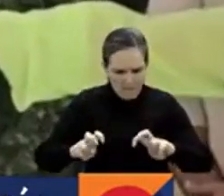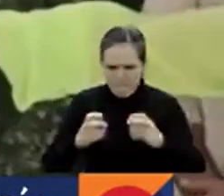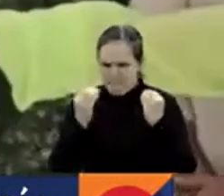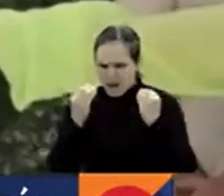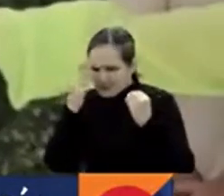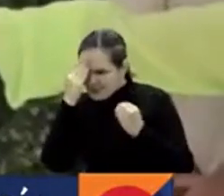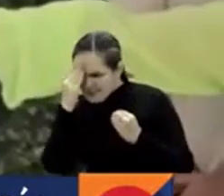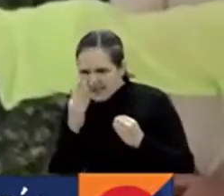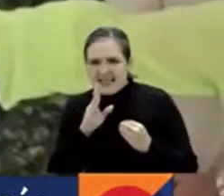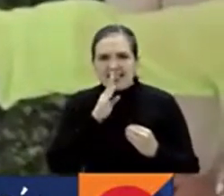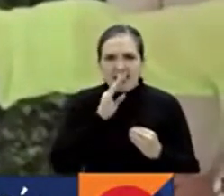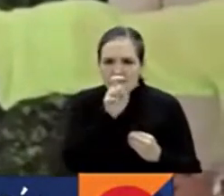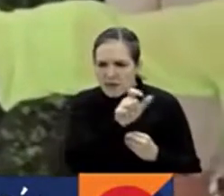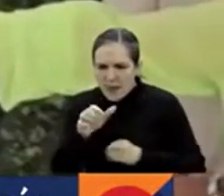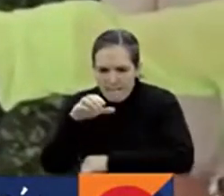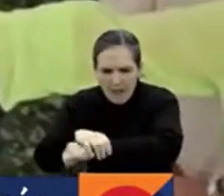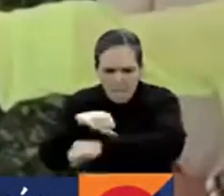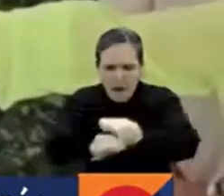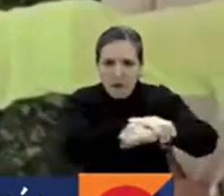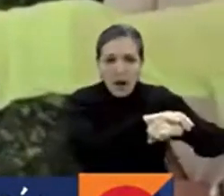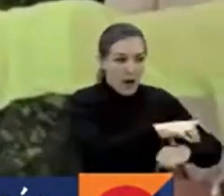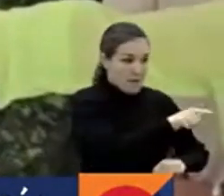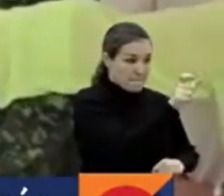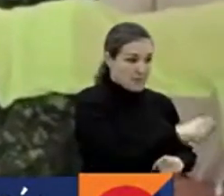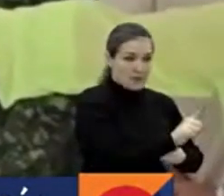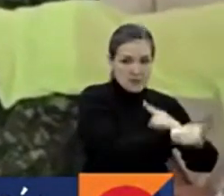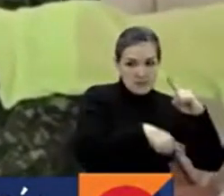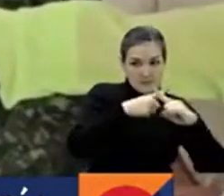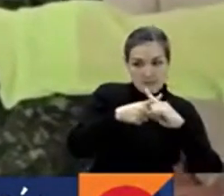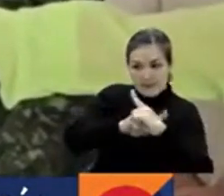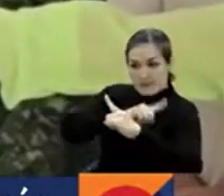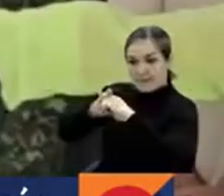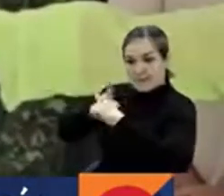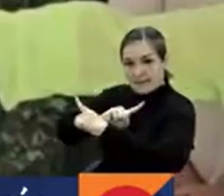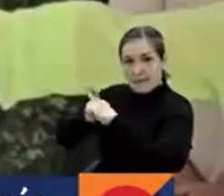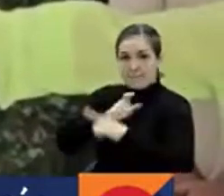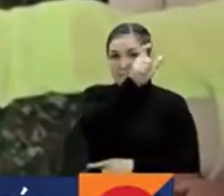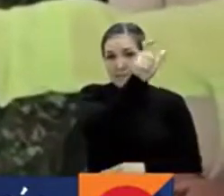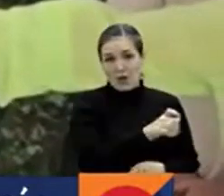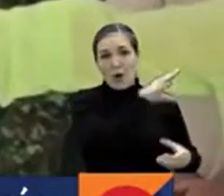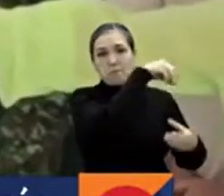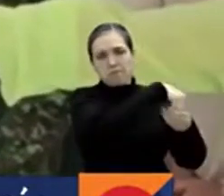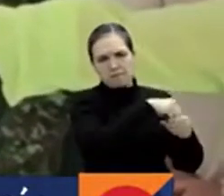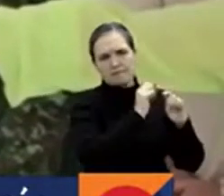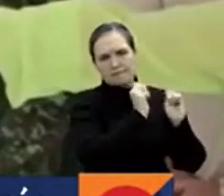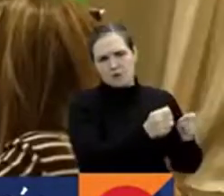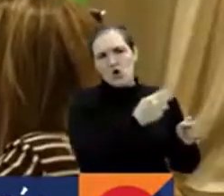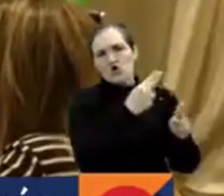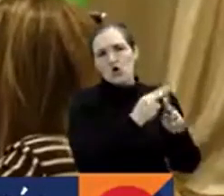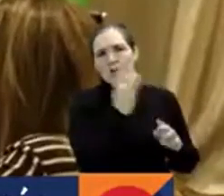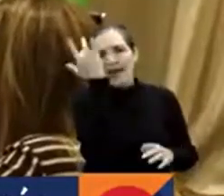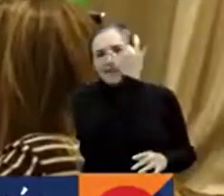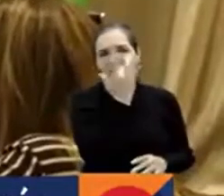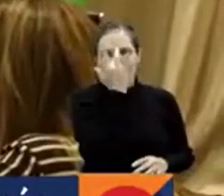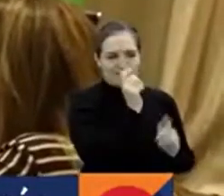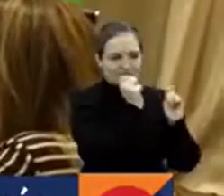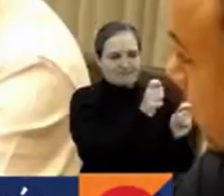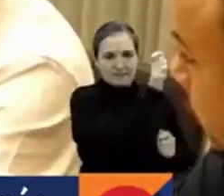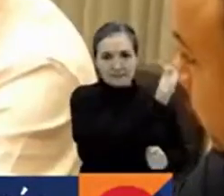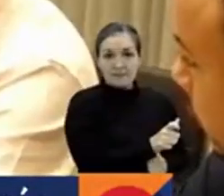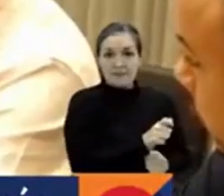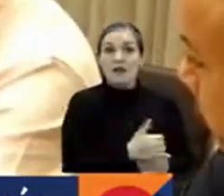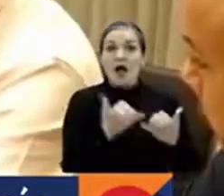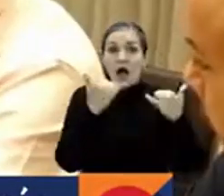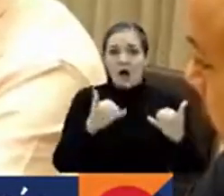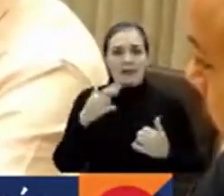la judicialización por estos nuevos hechos de amenaza que hace este individuo conocido como El Negro Over. Por eso, el reiterado